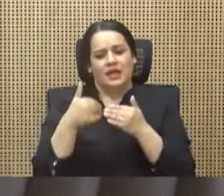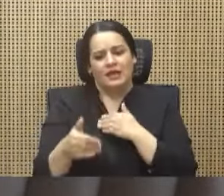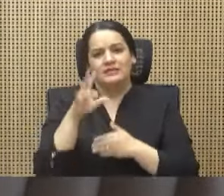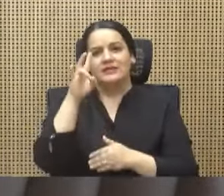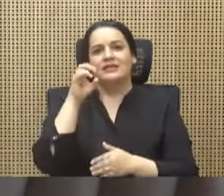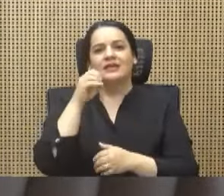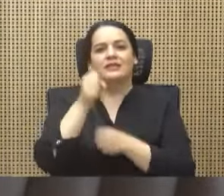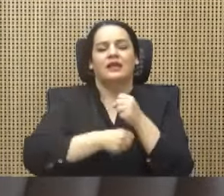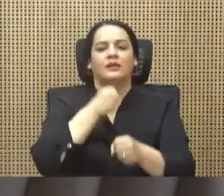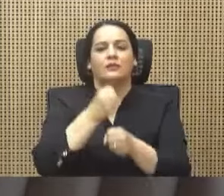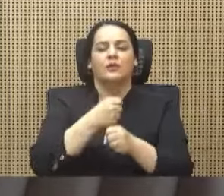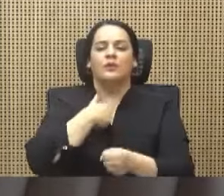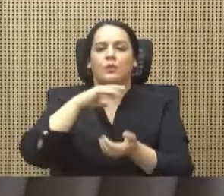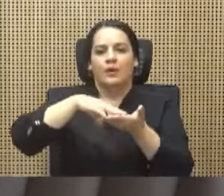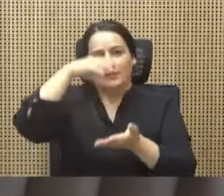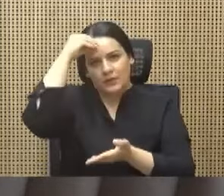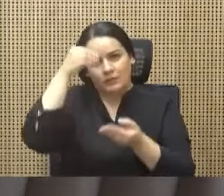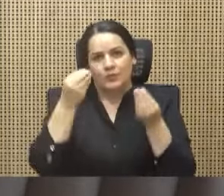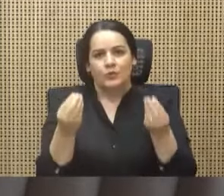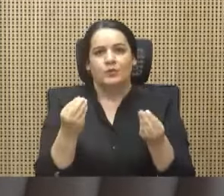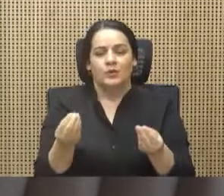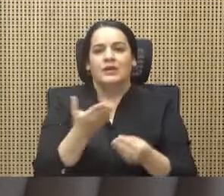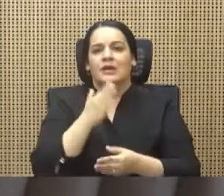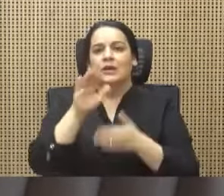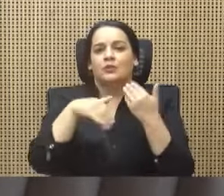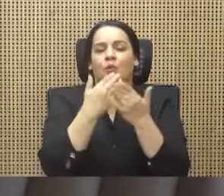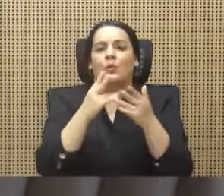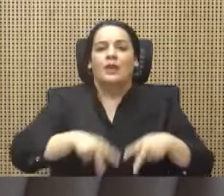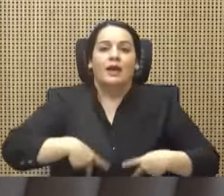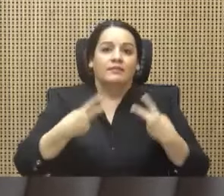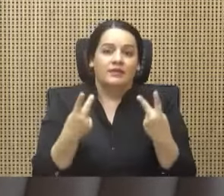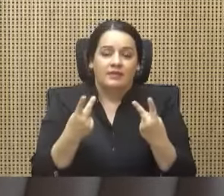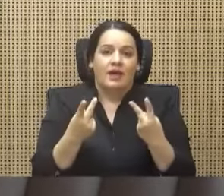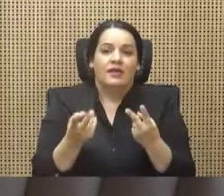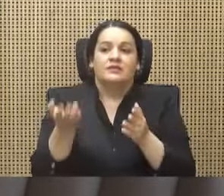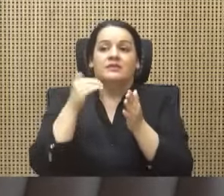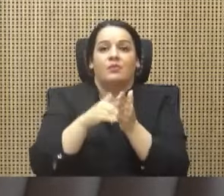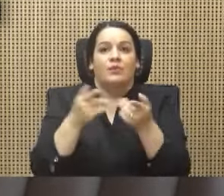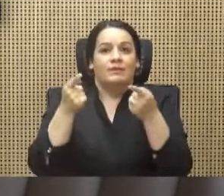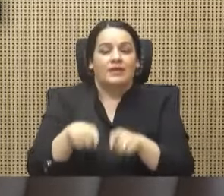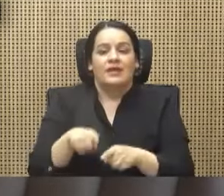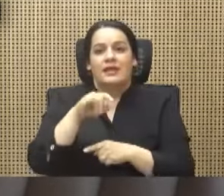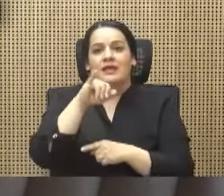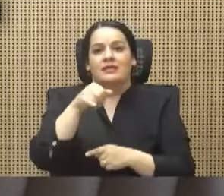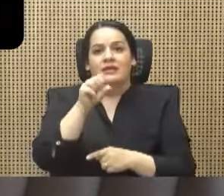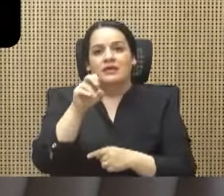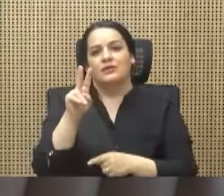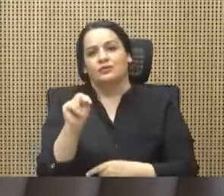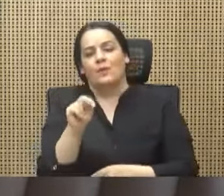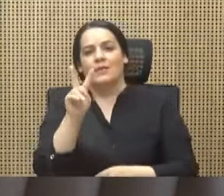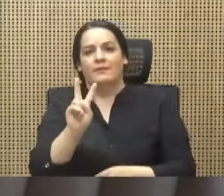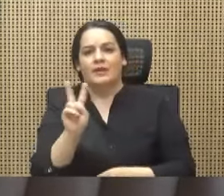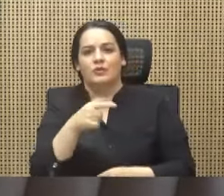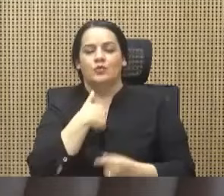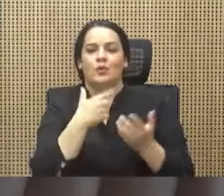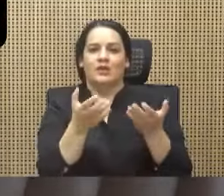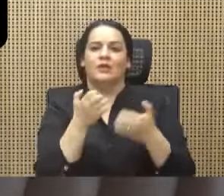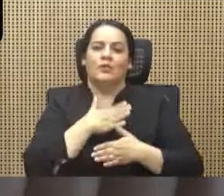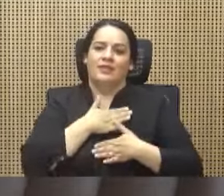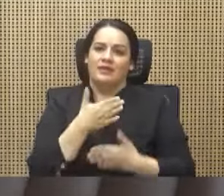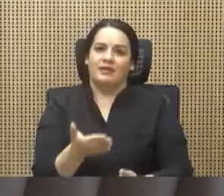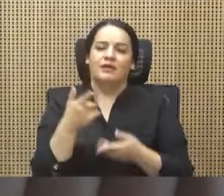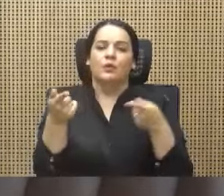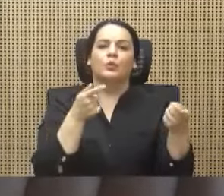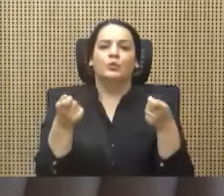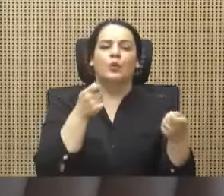aprendido de sobra que todo en la vida se devuelve. Y por eso, don Jason Valverde, hoy quiero dedicarle este control político a